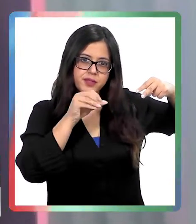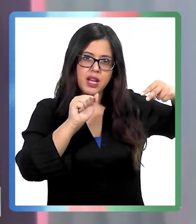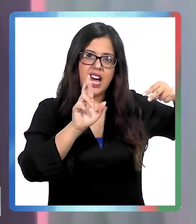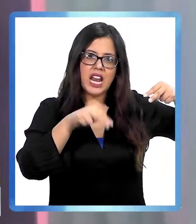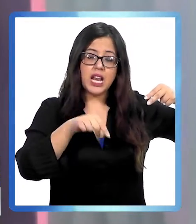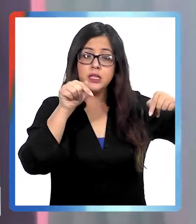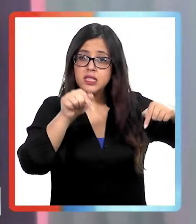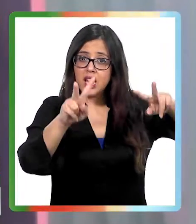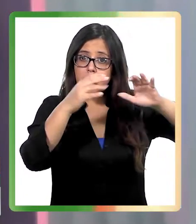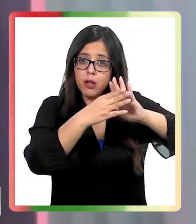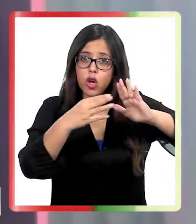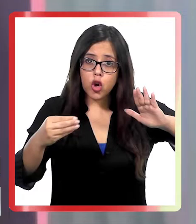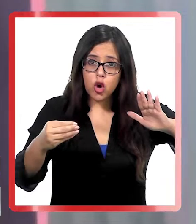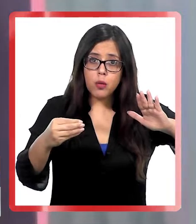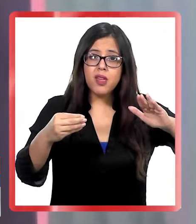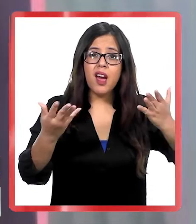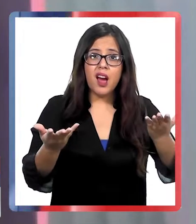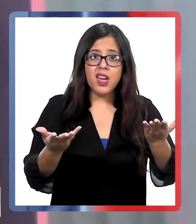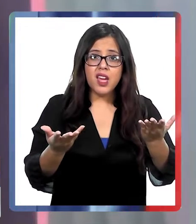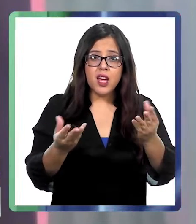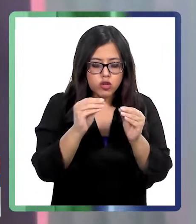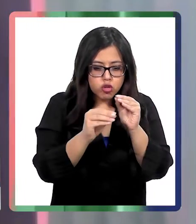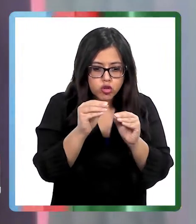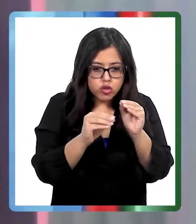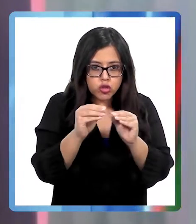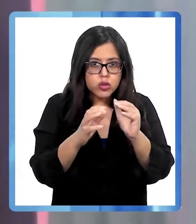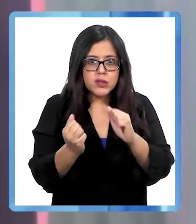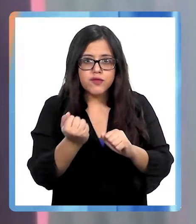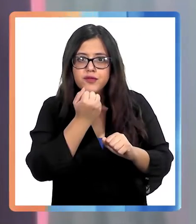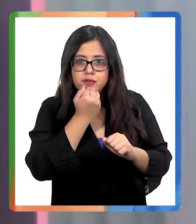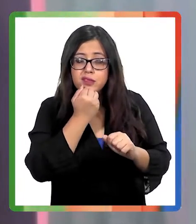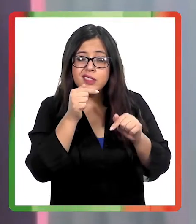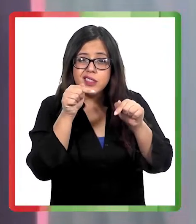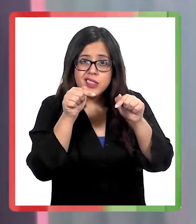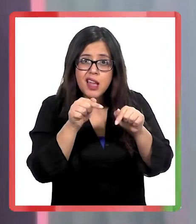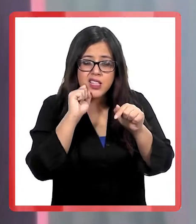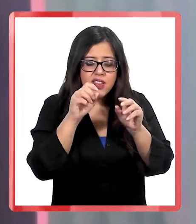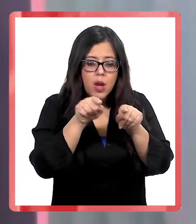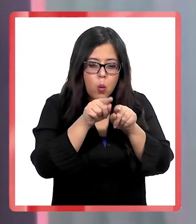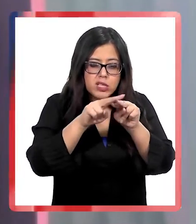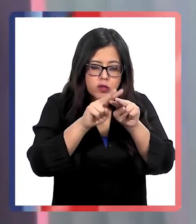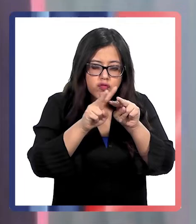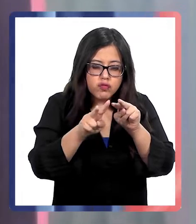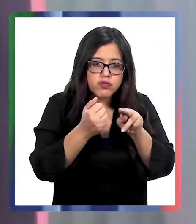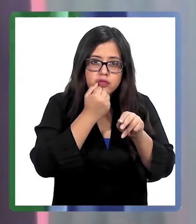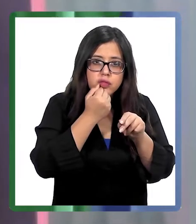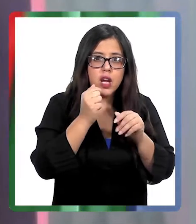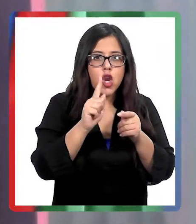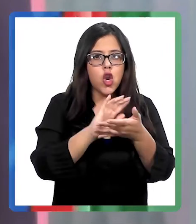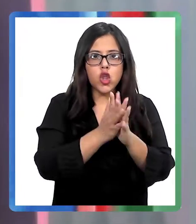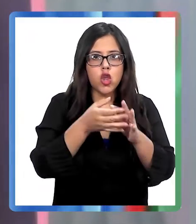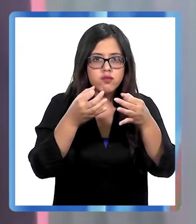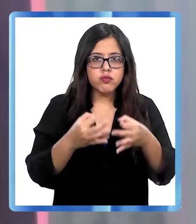es un ARN. Y en esta copia, la enzima que hace esta copia se equivoca. Y si bien tiene una enzima que corrige los errores, no